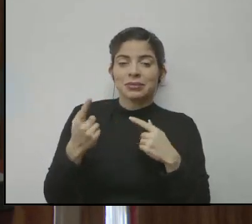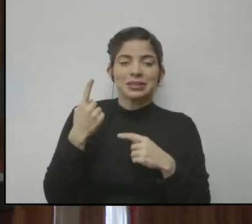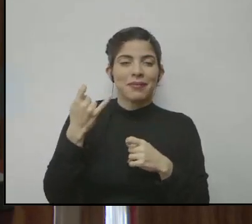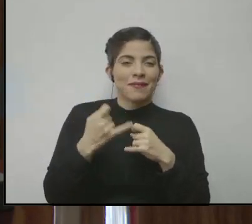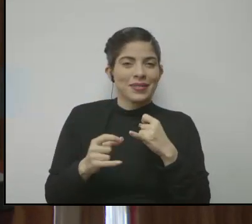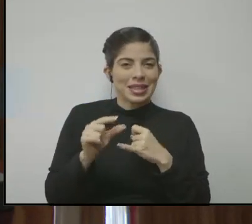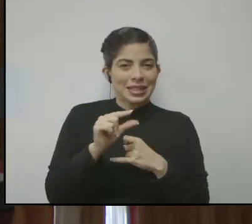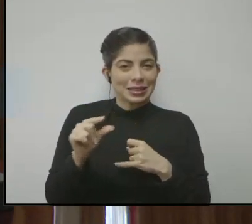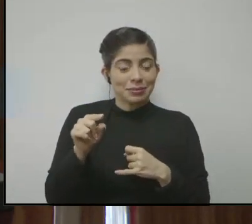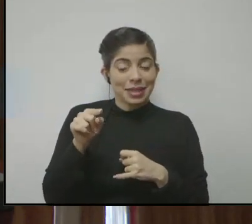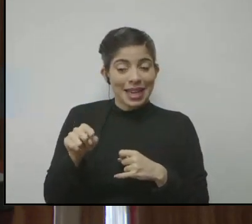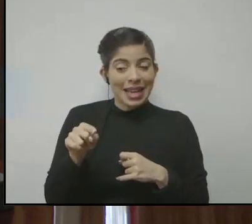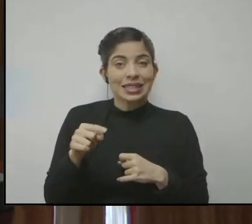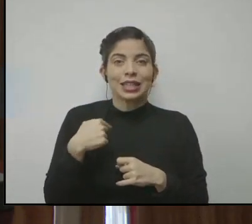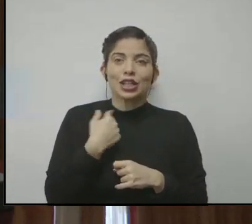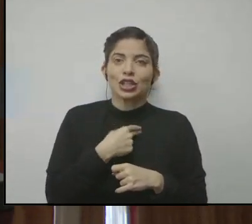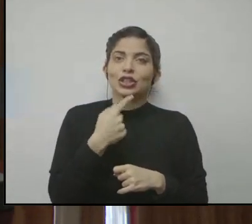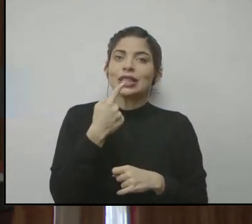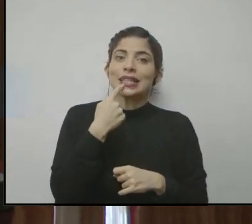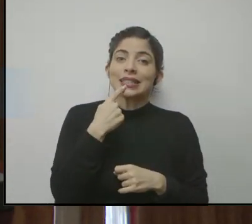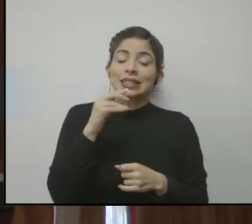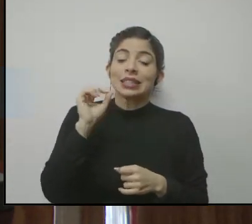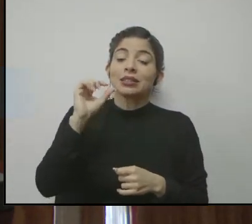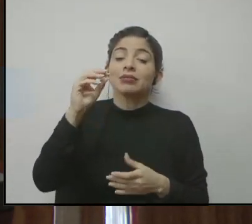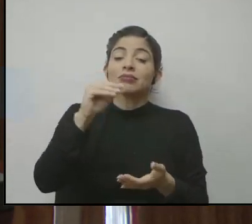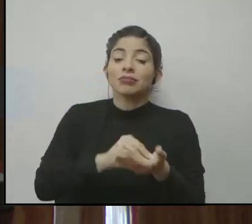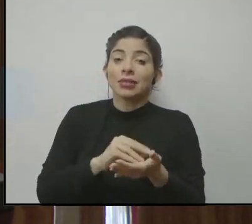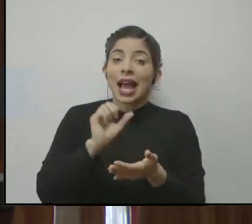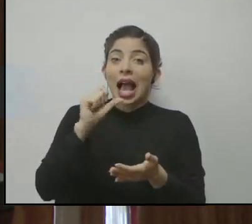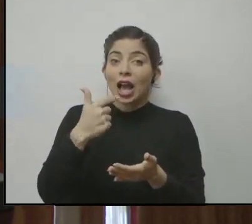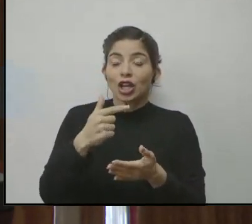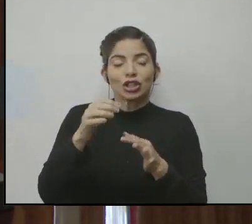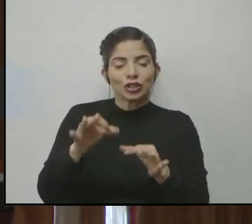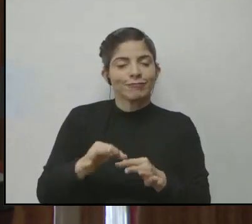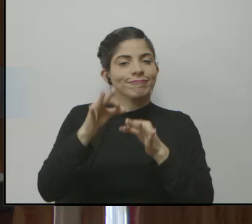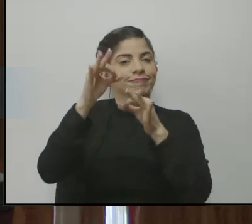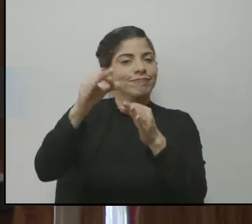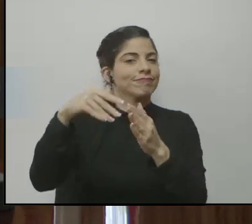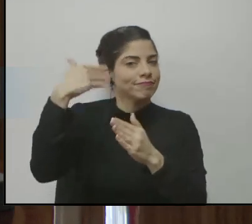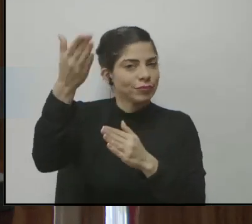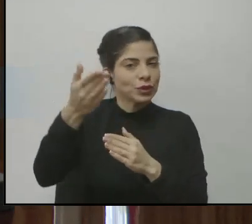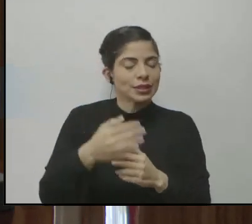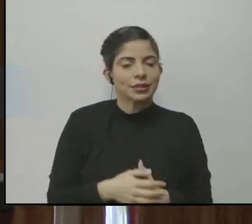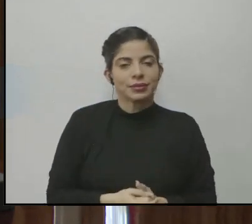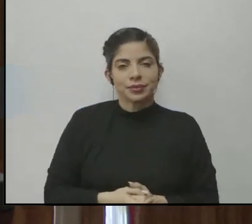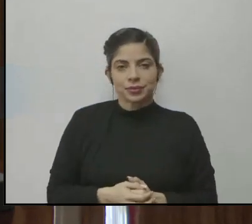semana, esas las que hablábamos que estaban programadas para agosto, se trasladan hasta nueva fecha.